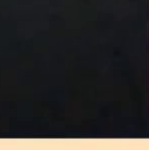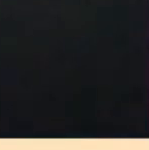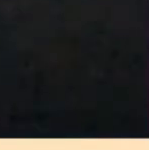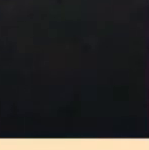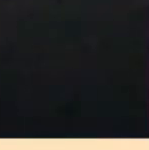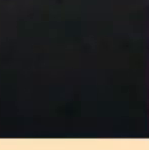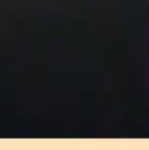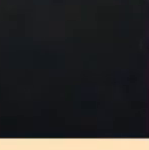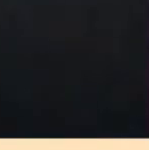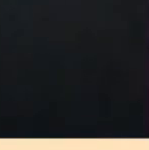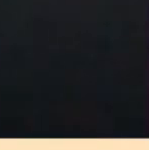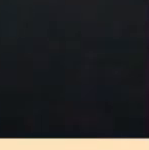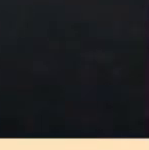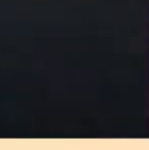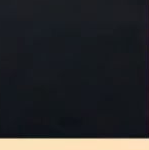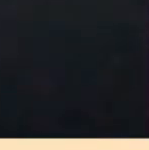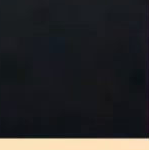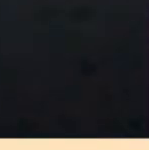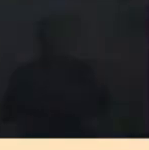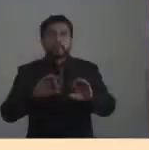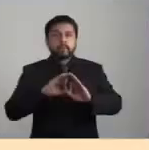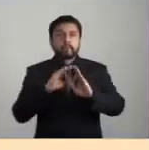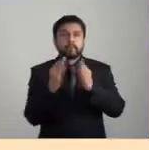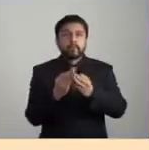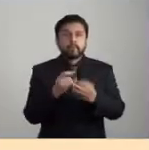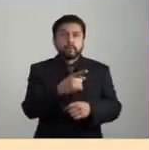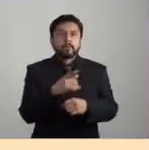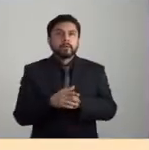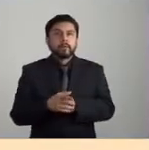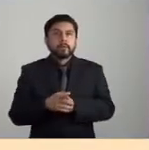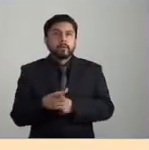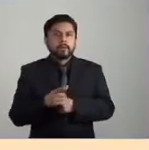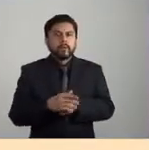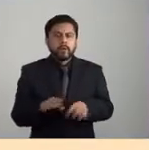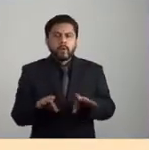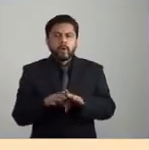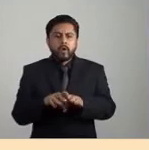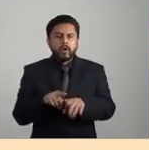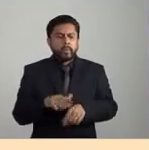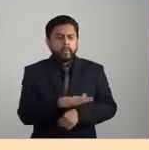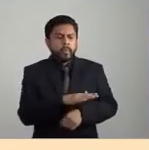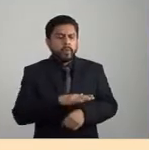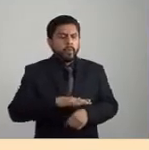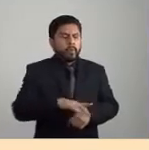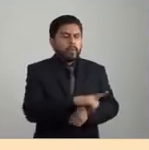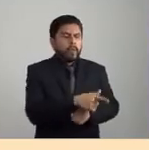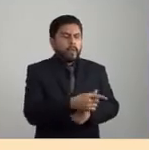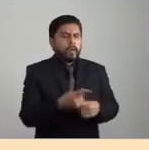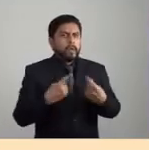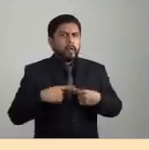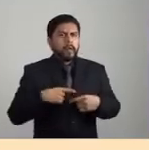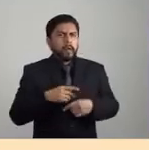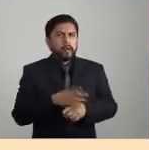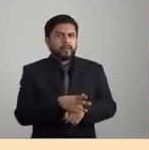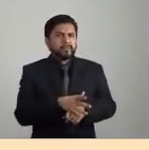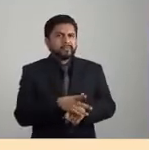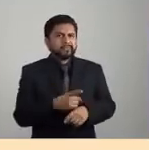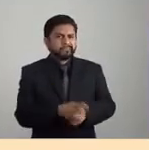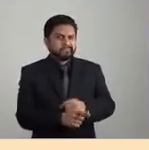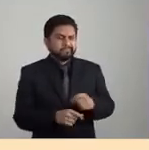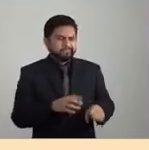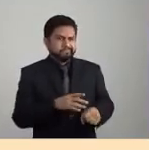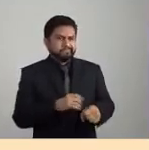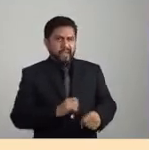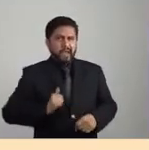rotulación y de explotación agrícola sobre una fertilidad que es heredada. Muro, además,